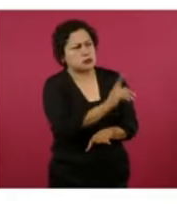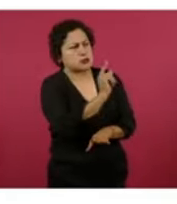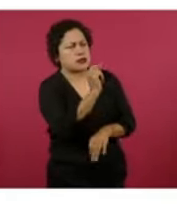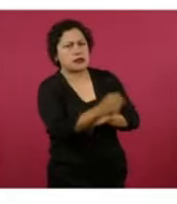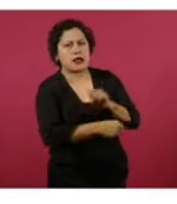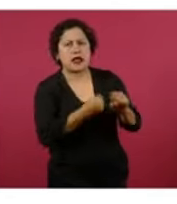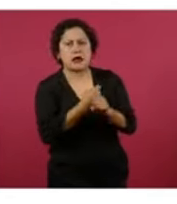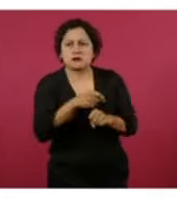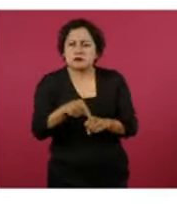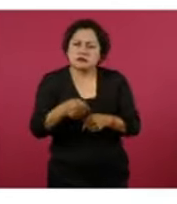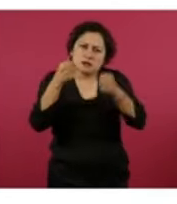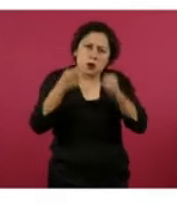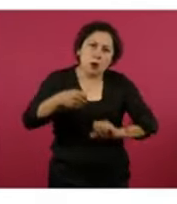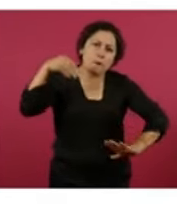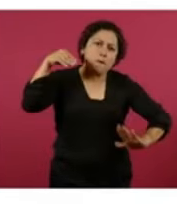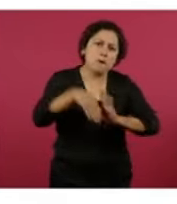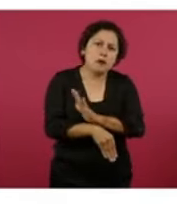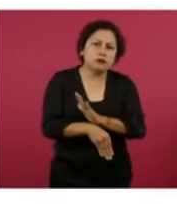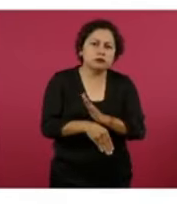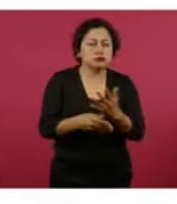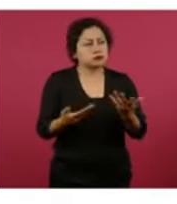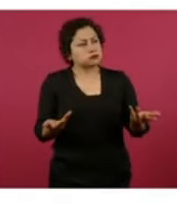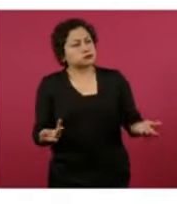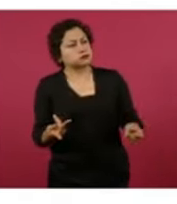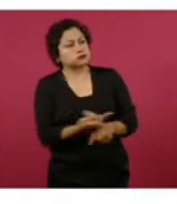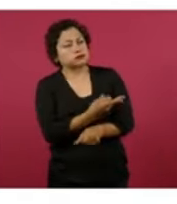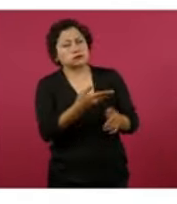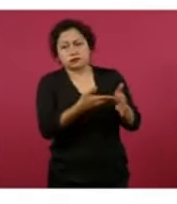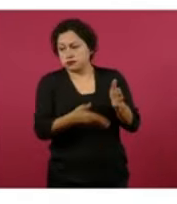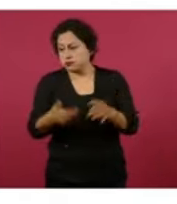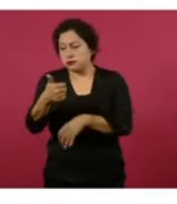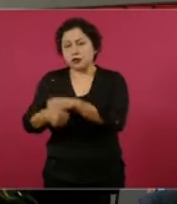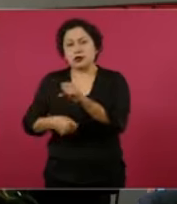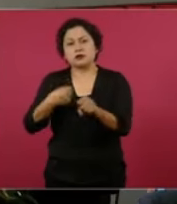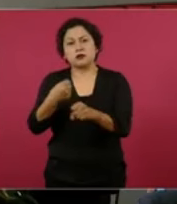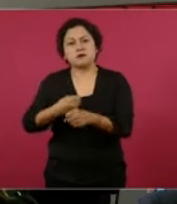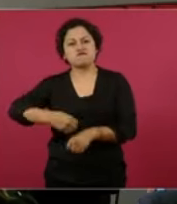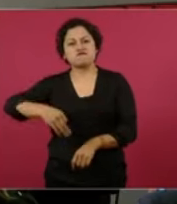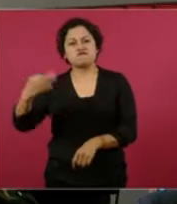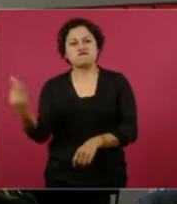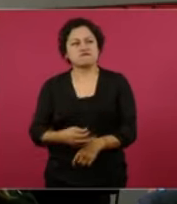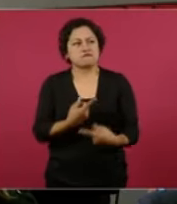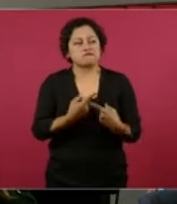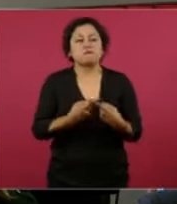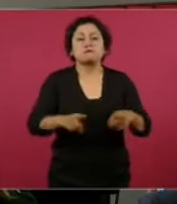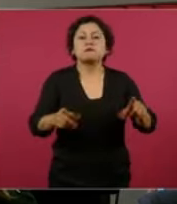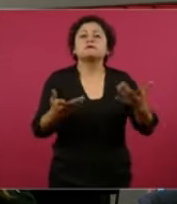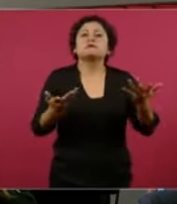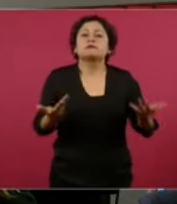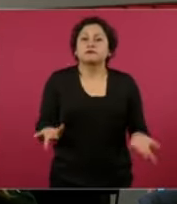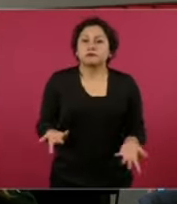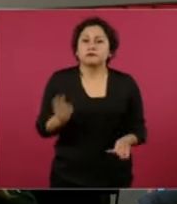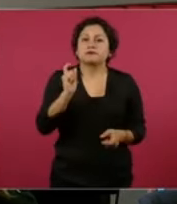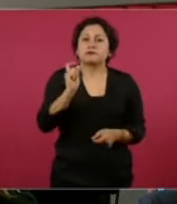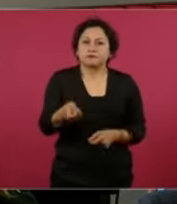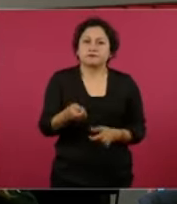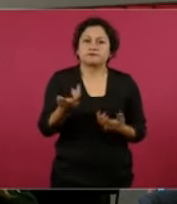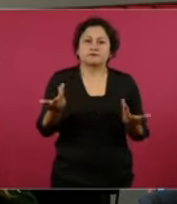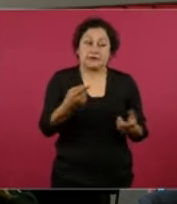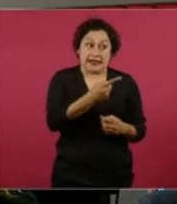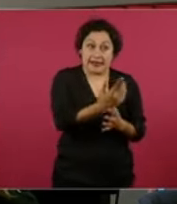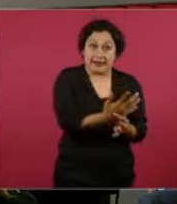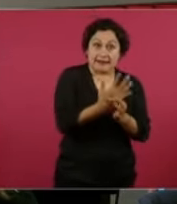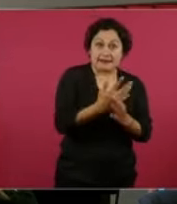Todo lo contrario. Para el segundo año no habría cómo sostener los programas sociales, que no habría capacidad del pago de